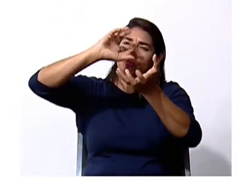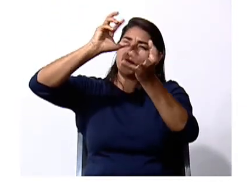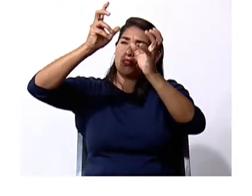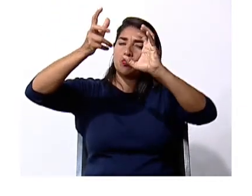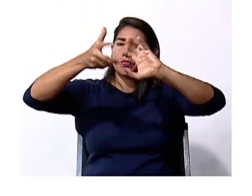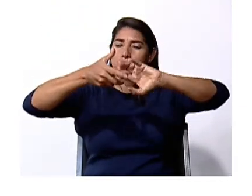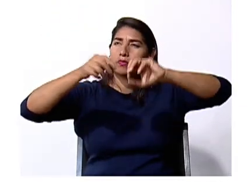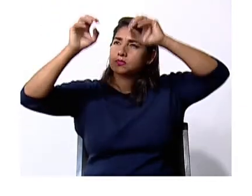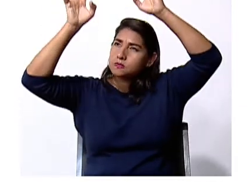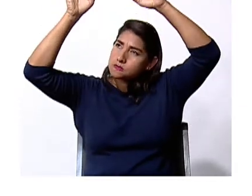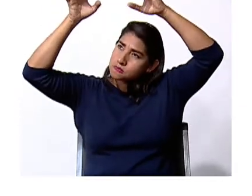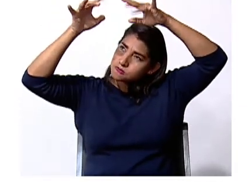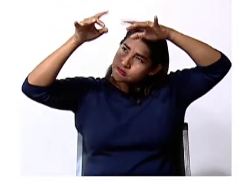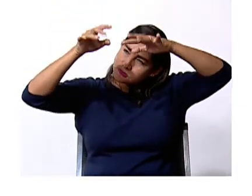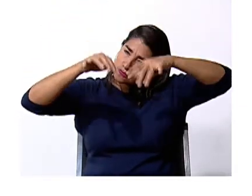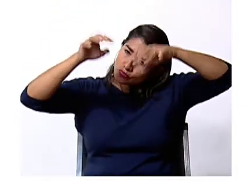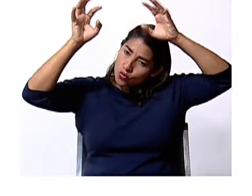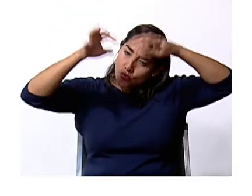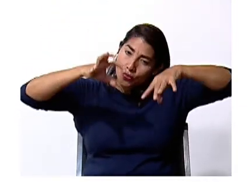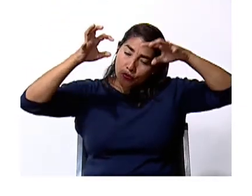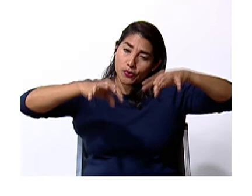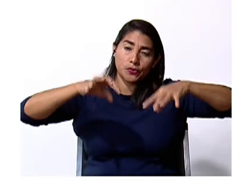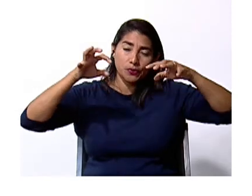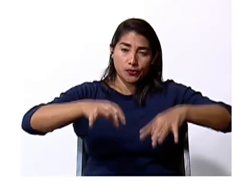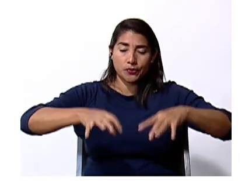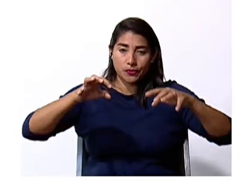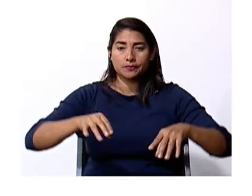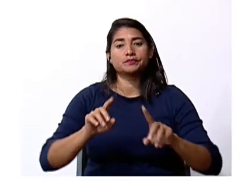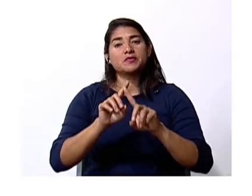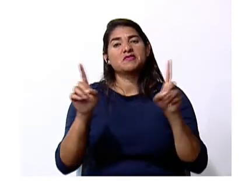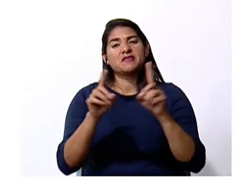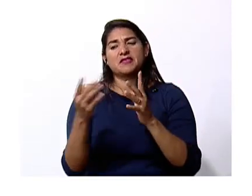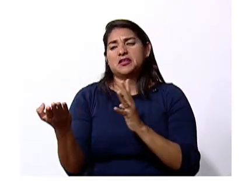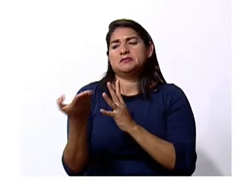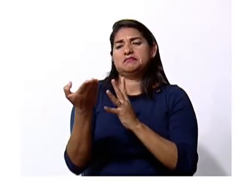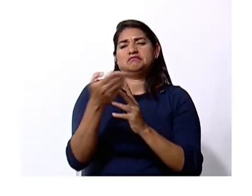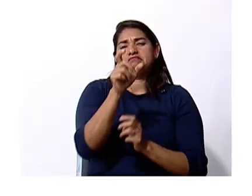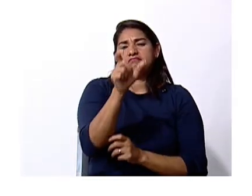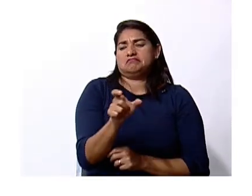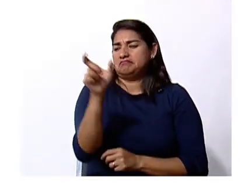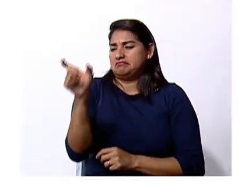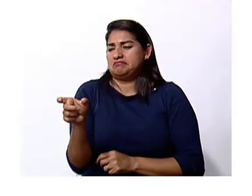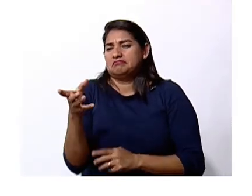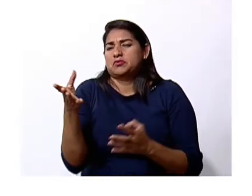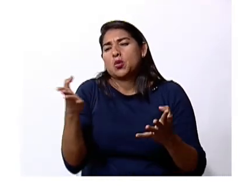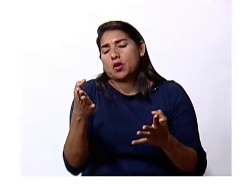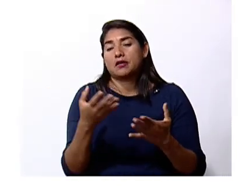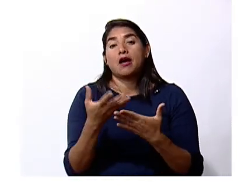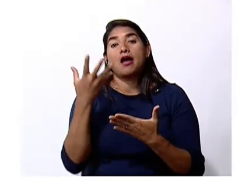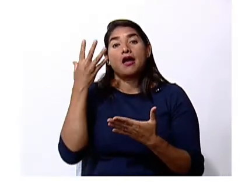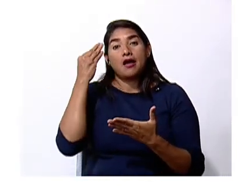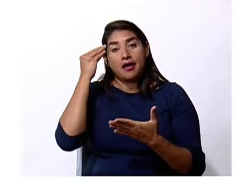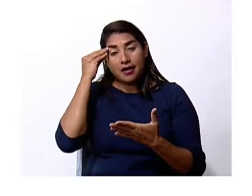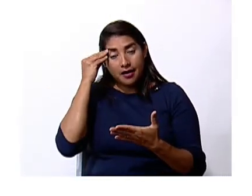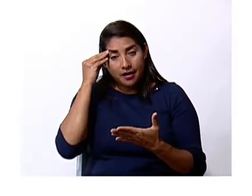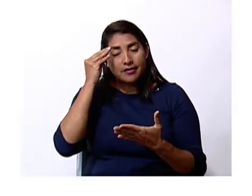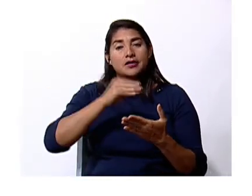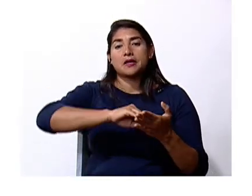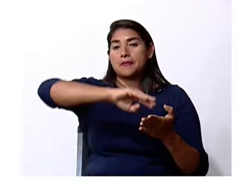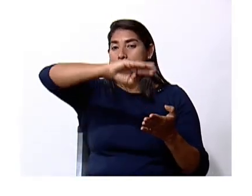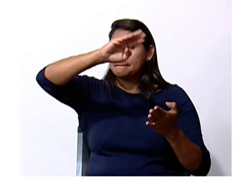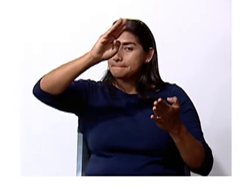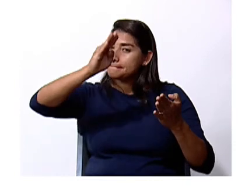convierte en lluvia ¿verdad? la humedad de la atmósfera los factores los factores eran ya lo que tenía que ver con relieve